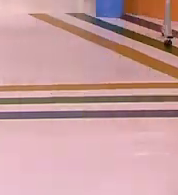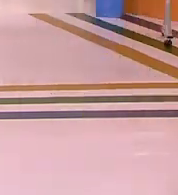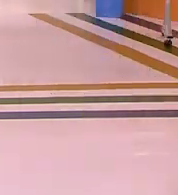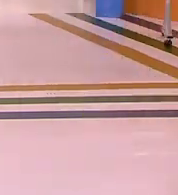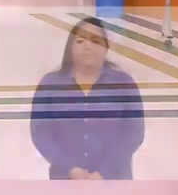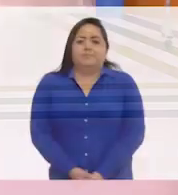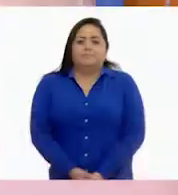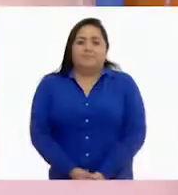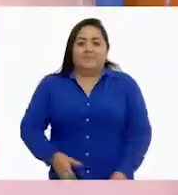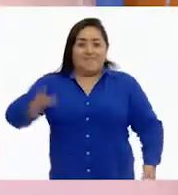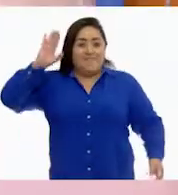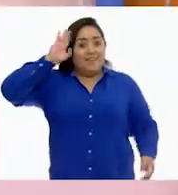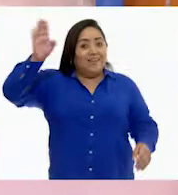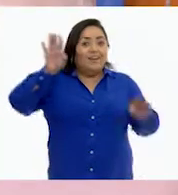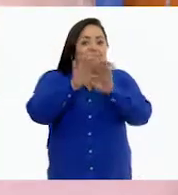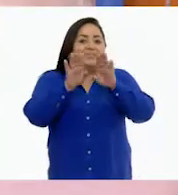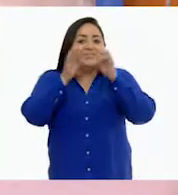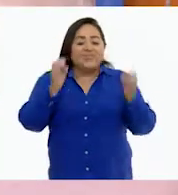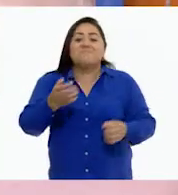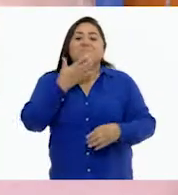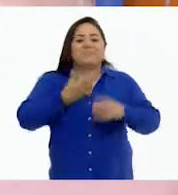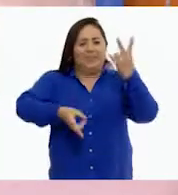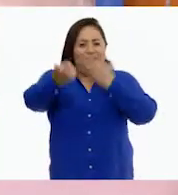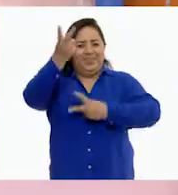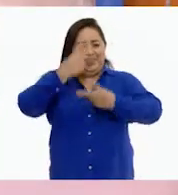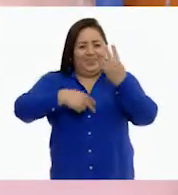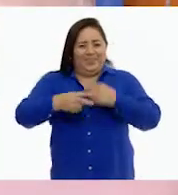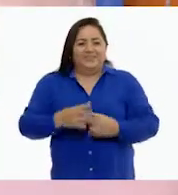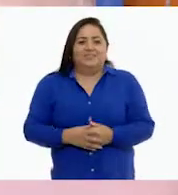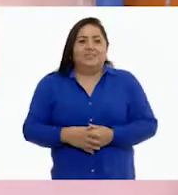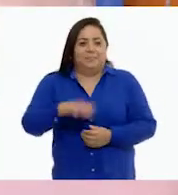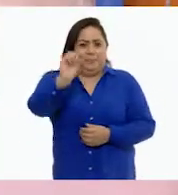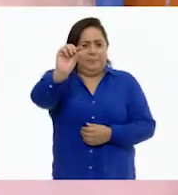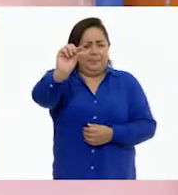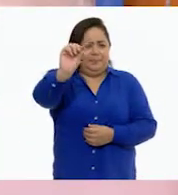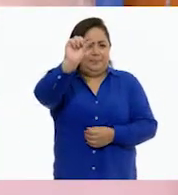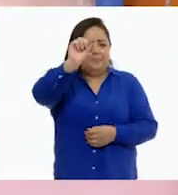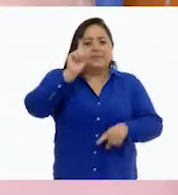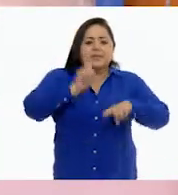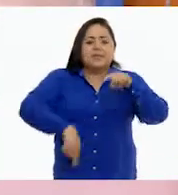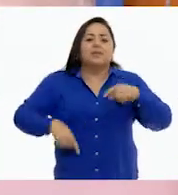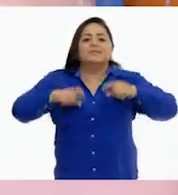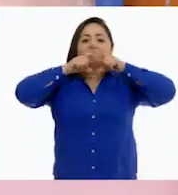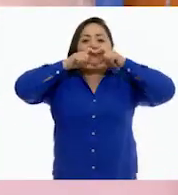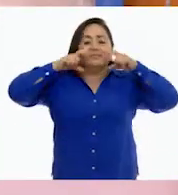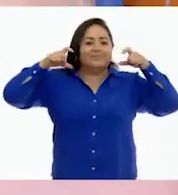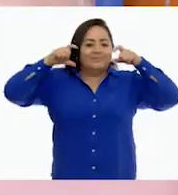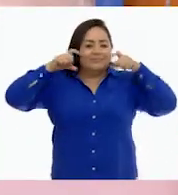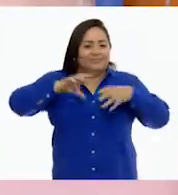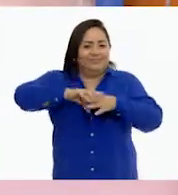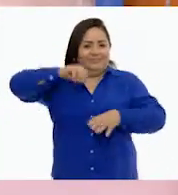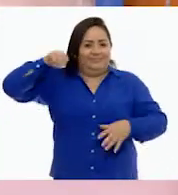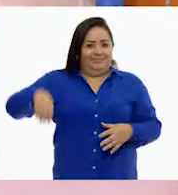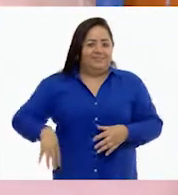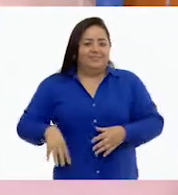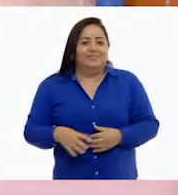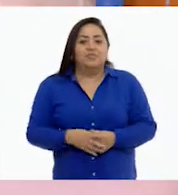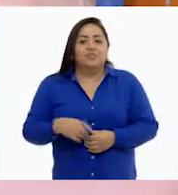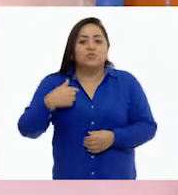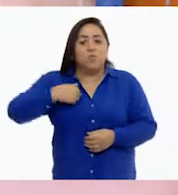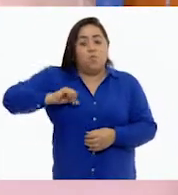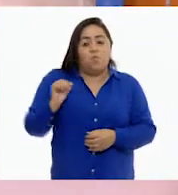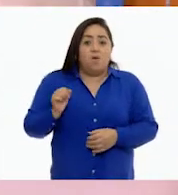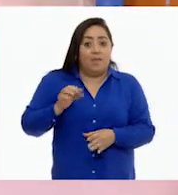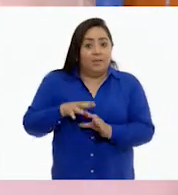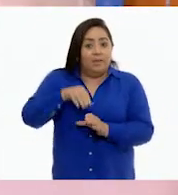¡Hola! ¿Cómo están? ¡Bienvenidos! Ah, permítanme, me voy a quitar el cubrebocas. Lo voy a